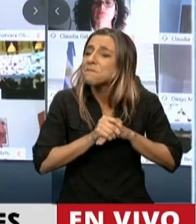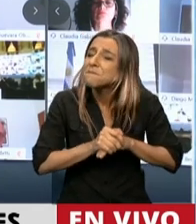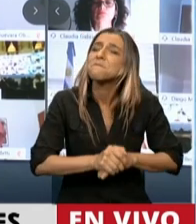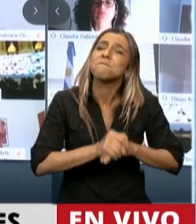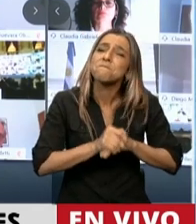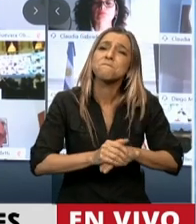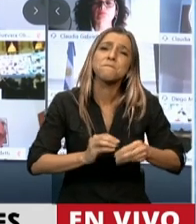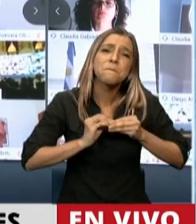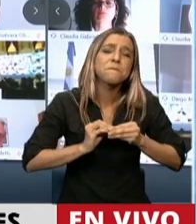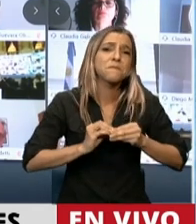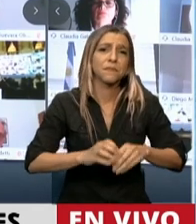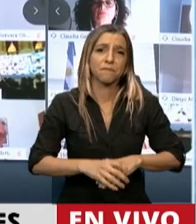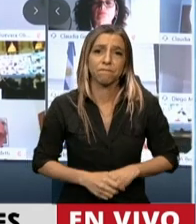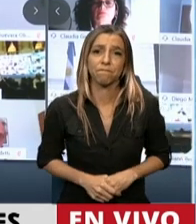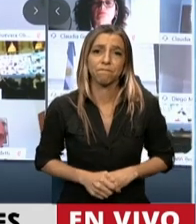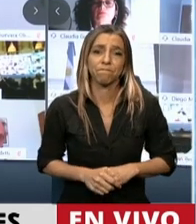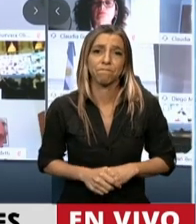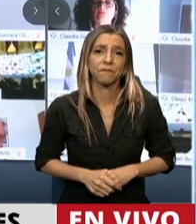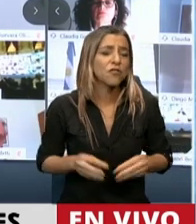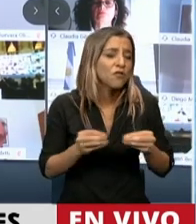amigos y compañero de los compañeros.